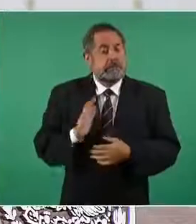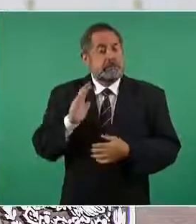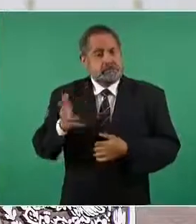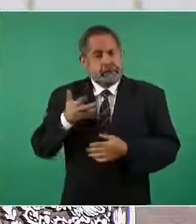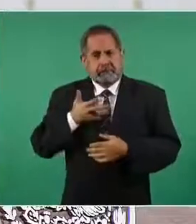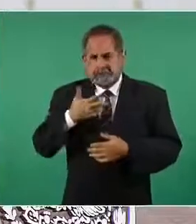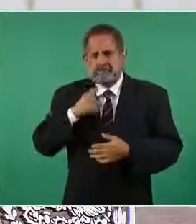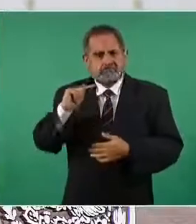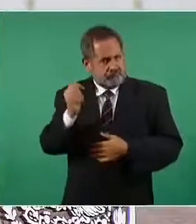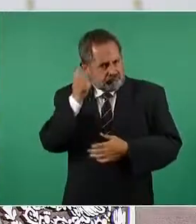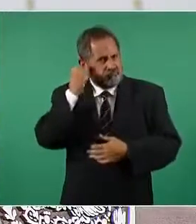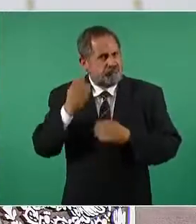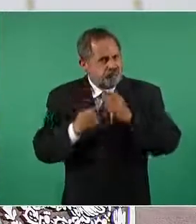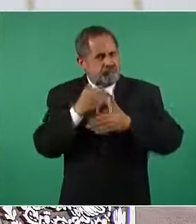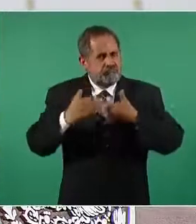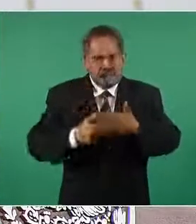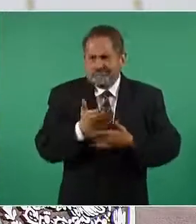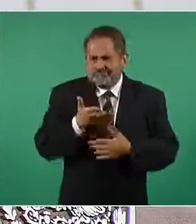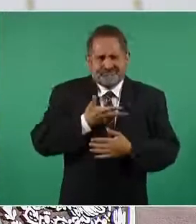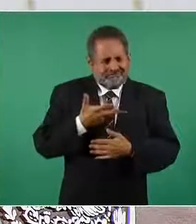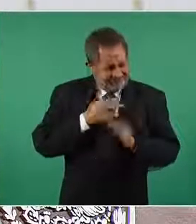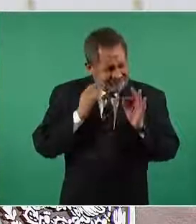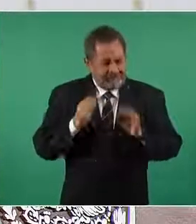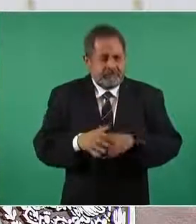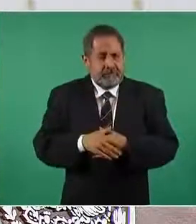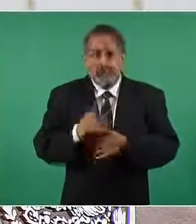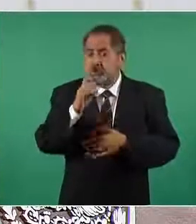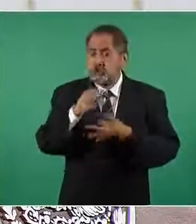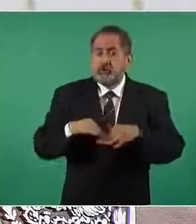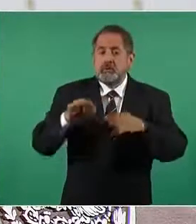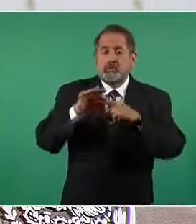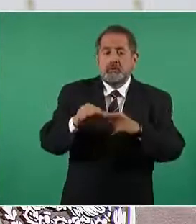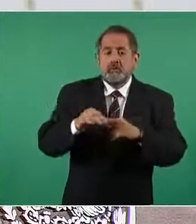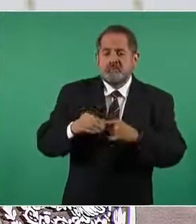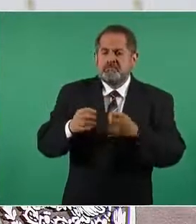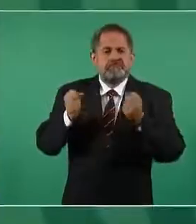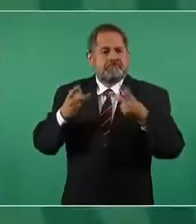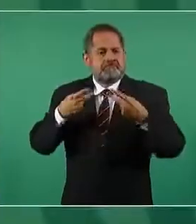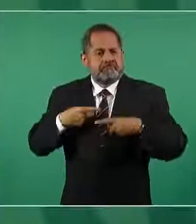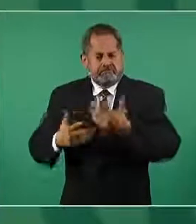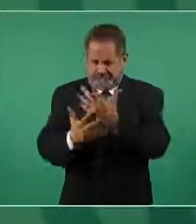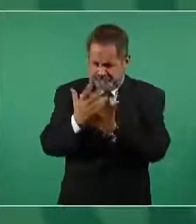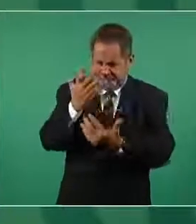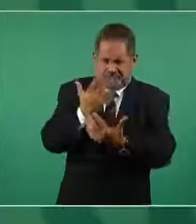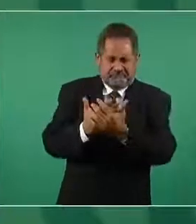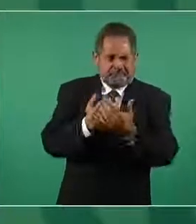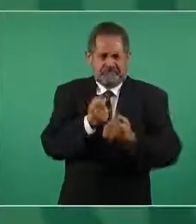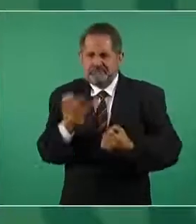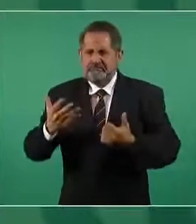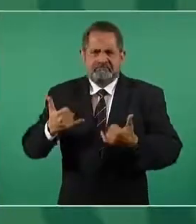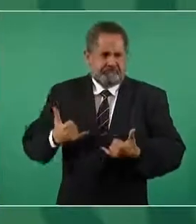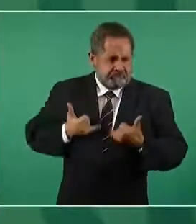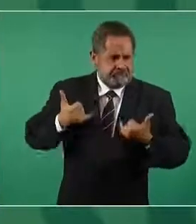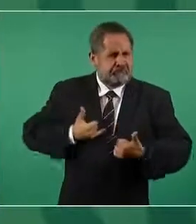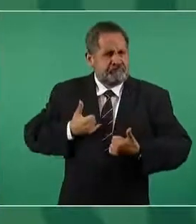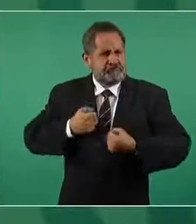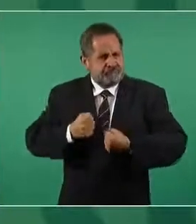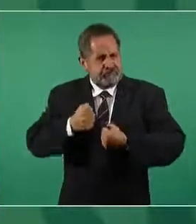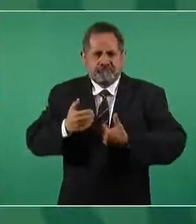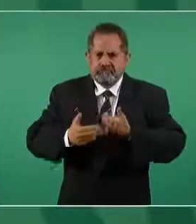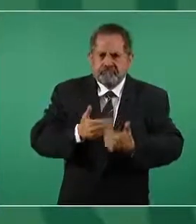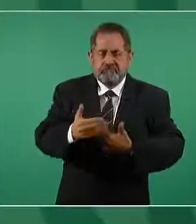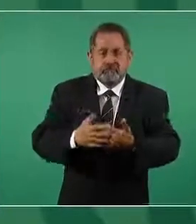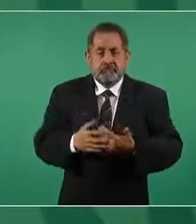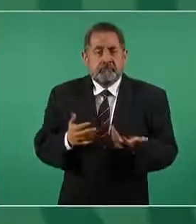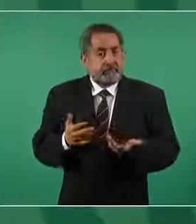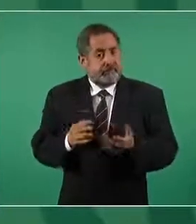tecnológico y se tiene algo que es fundamental fuerza de trabajo joven que